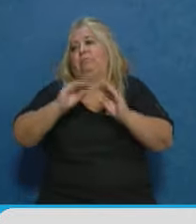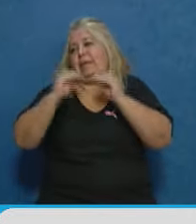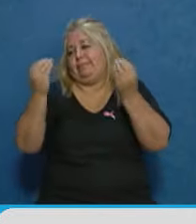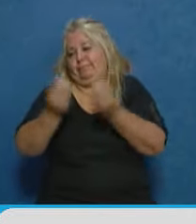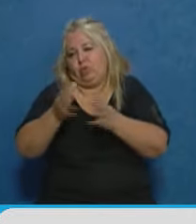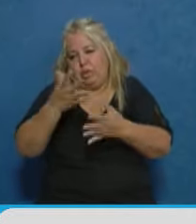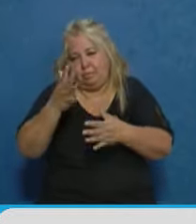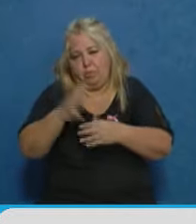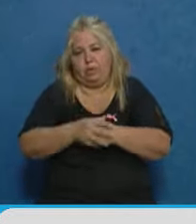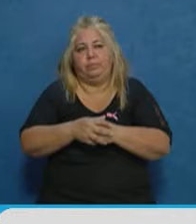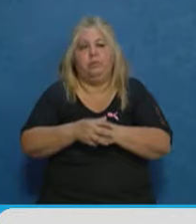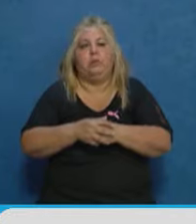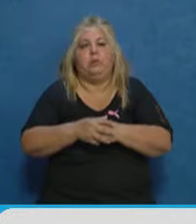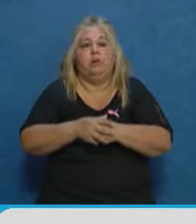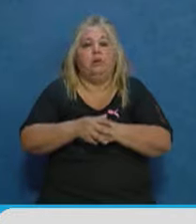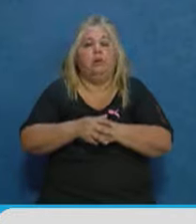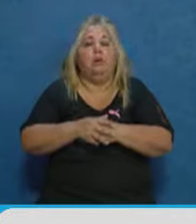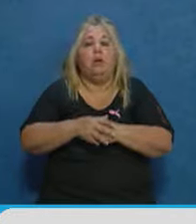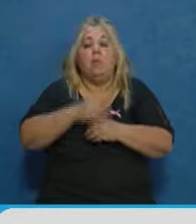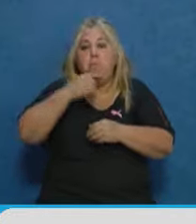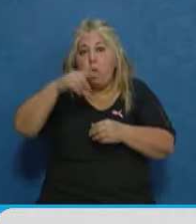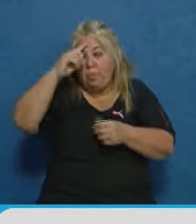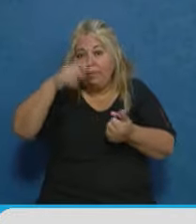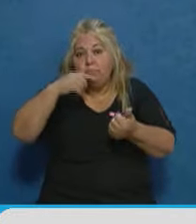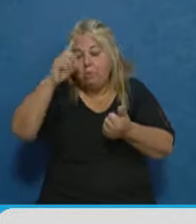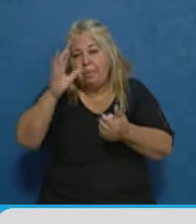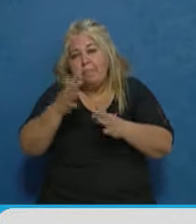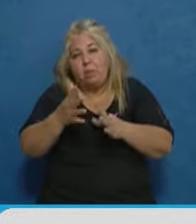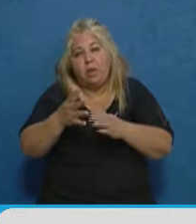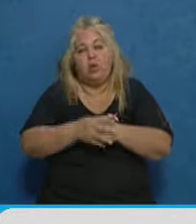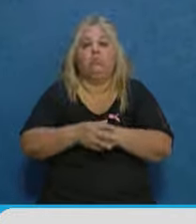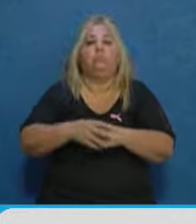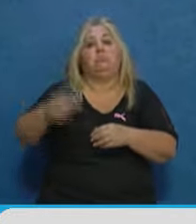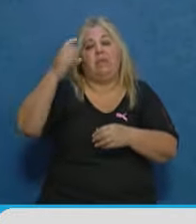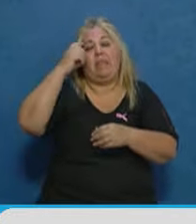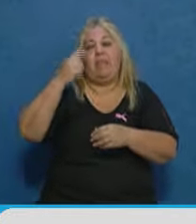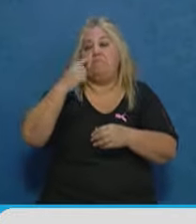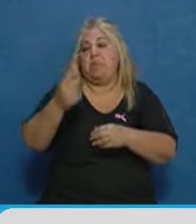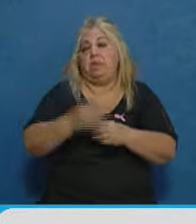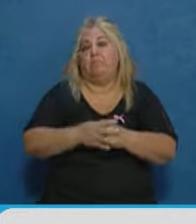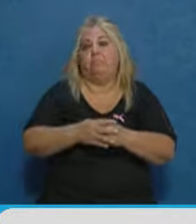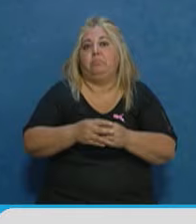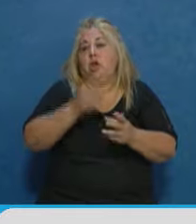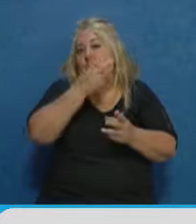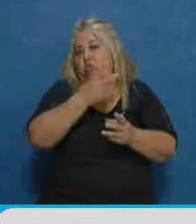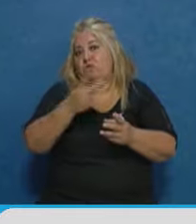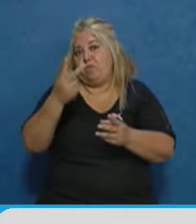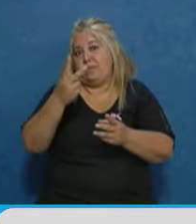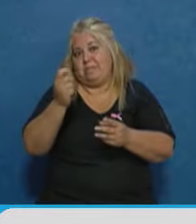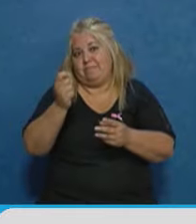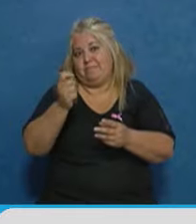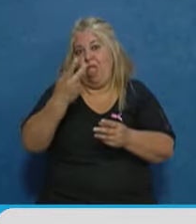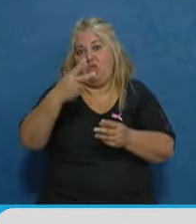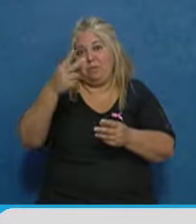Y el monto de aporte mensual, en teoría, era inicialmente de 10.000 pesos. Lo cierto es que se hizo el aporte bimestral de 10.000 pesos. Porque se ha